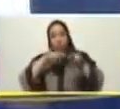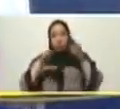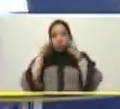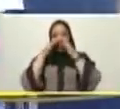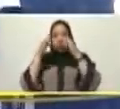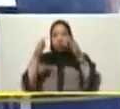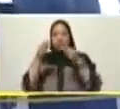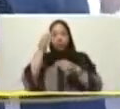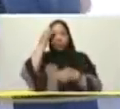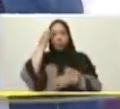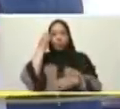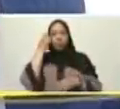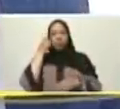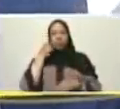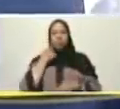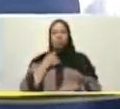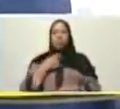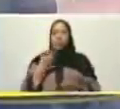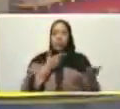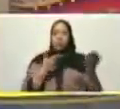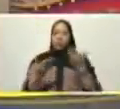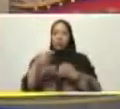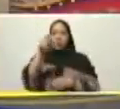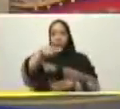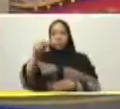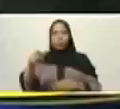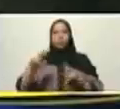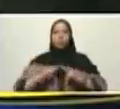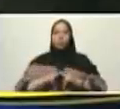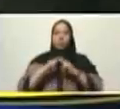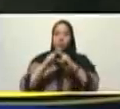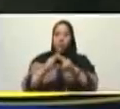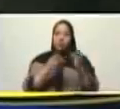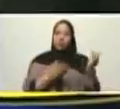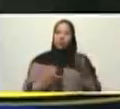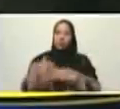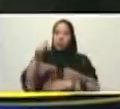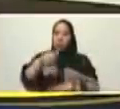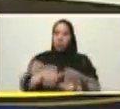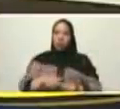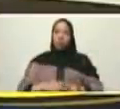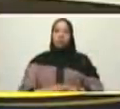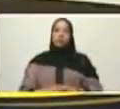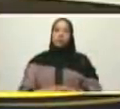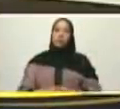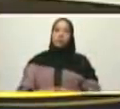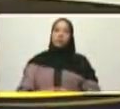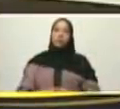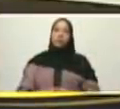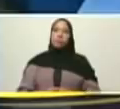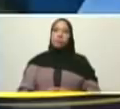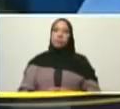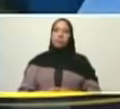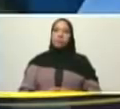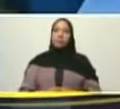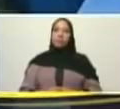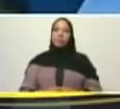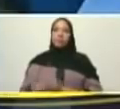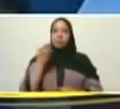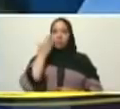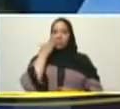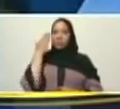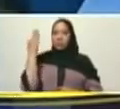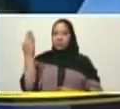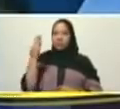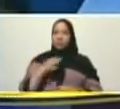qué belleza de apartamento estamos entregando en el día de hoy pero antes como vamos en camino